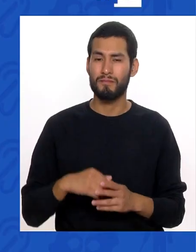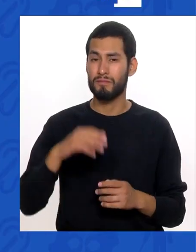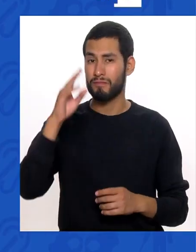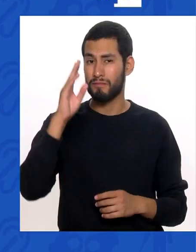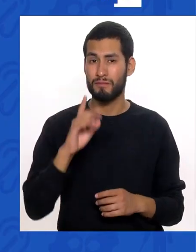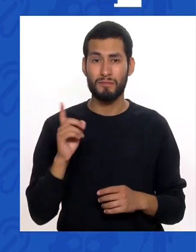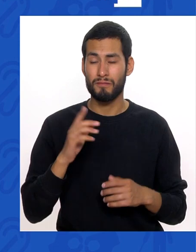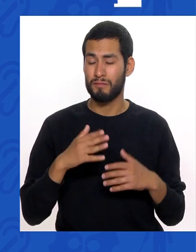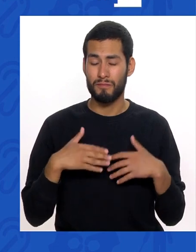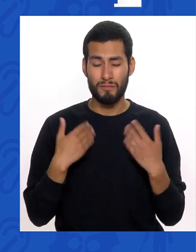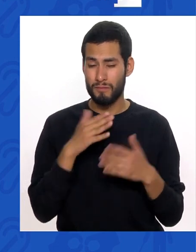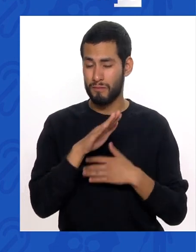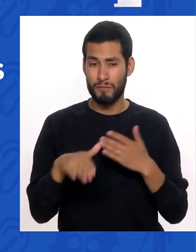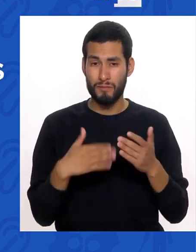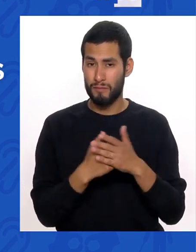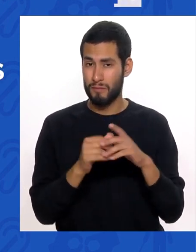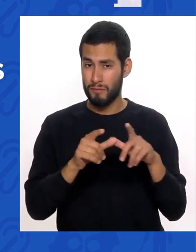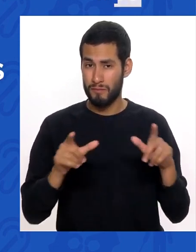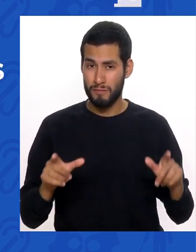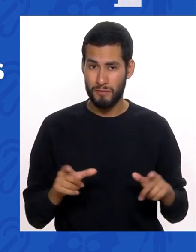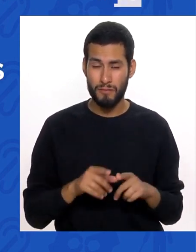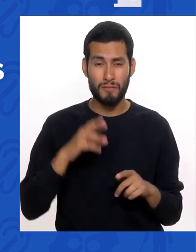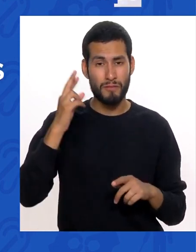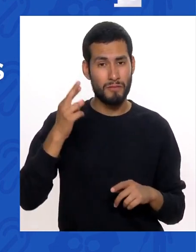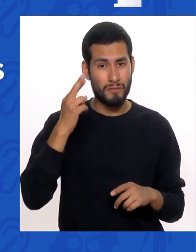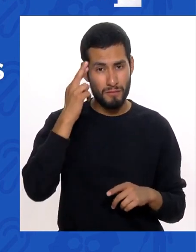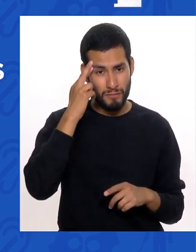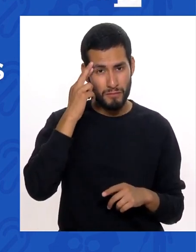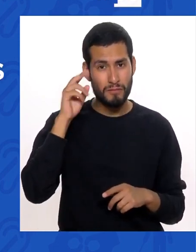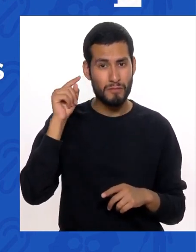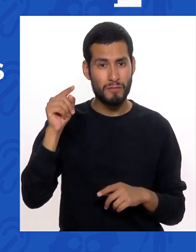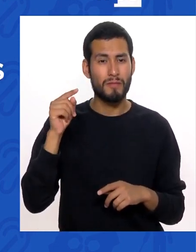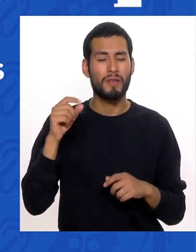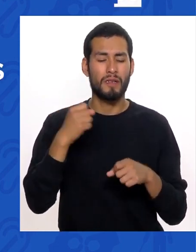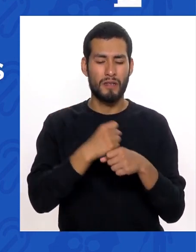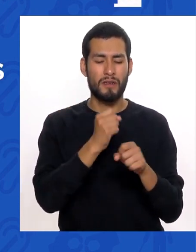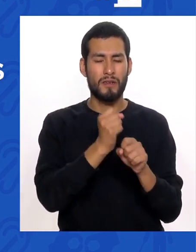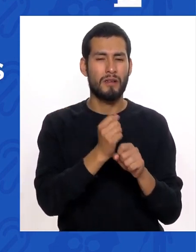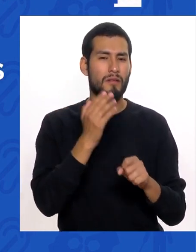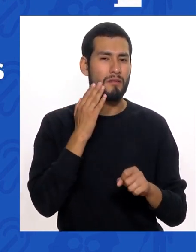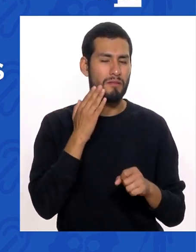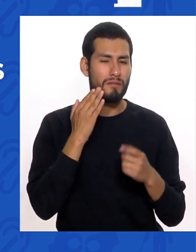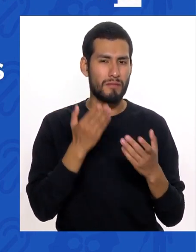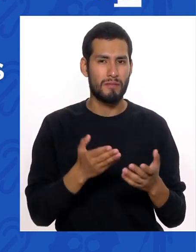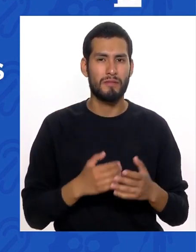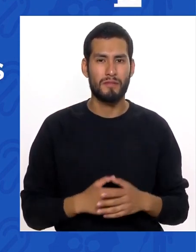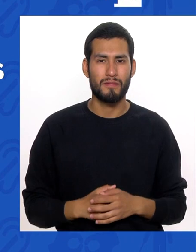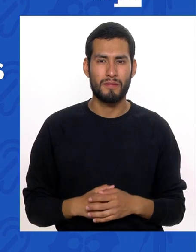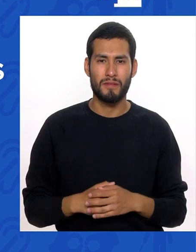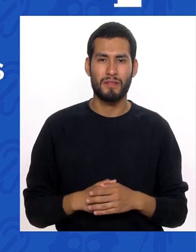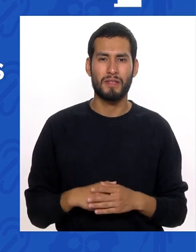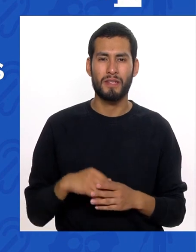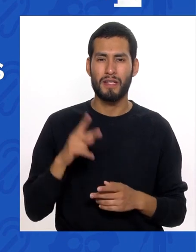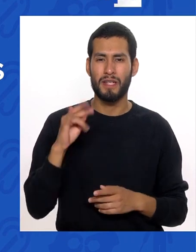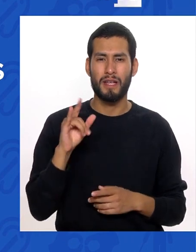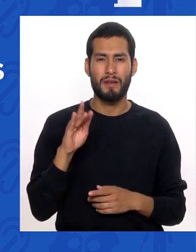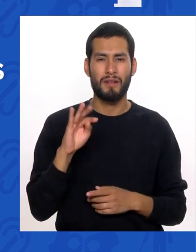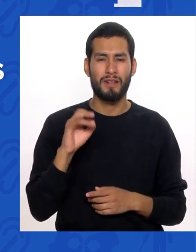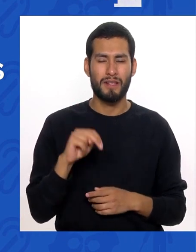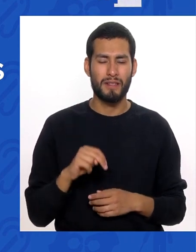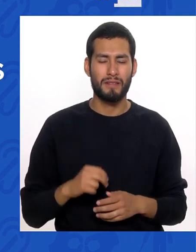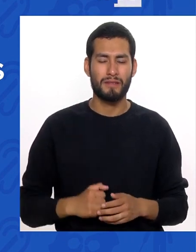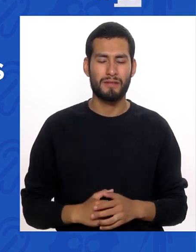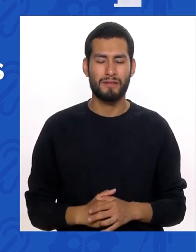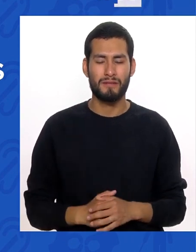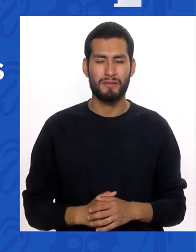Dios no podía estar En todos lados Y por tanto Hizo a las madres Radiar Kipling